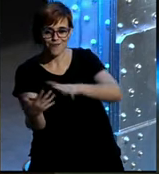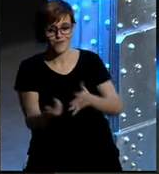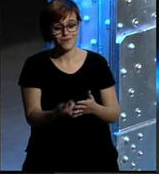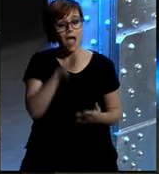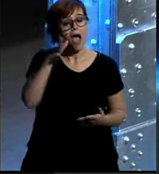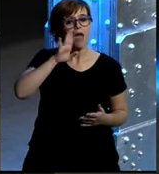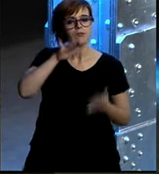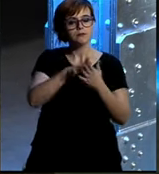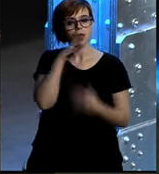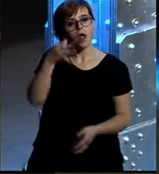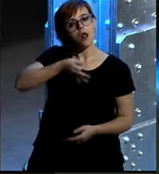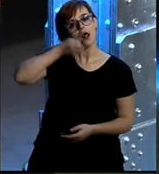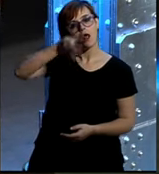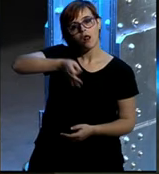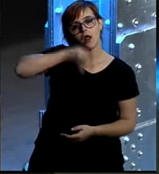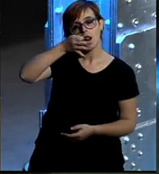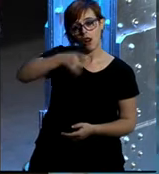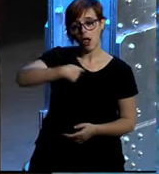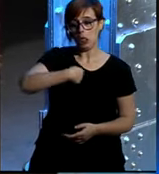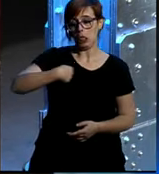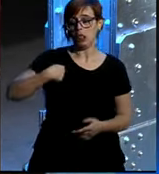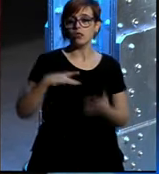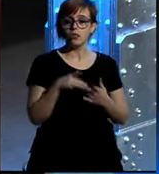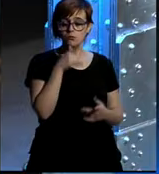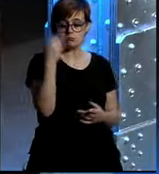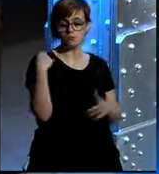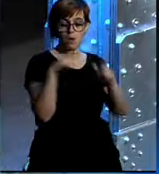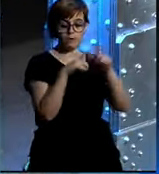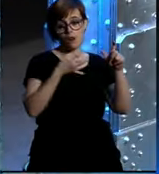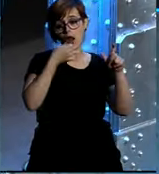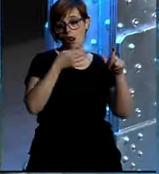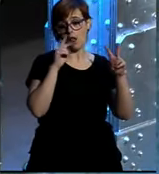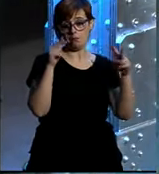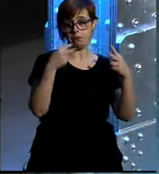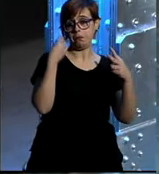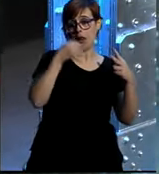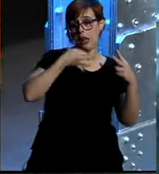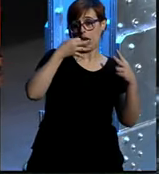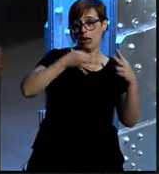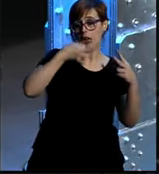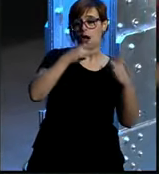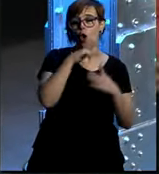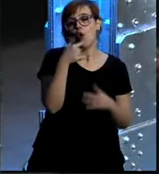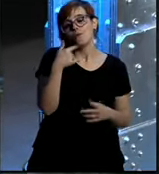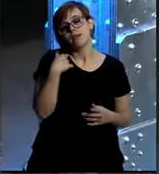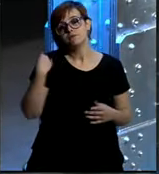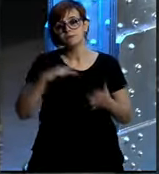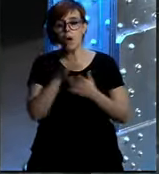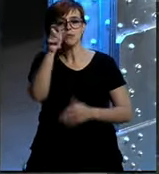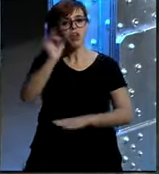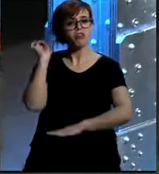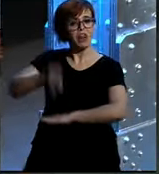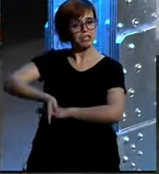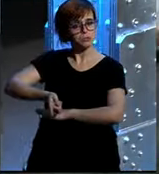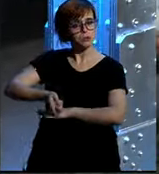antes era un monólogo entre la empresa con seguidismo o pues un monólogo interior del directivo que no